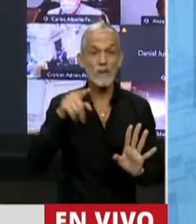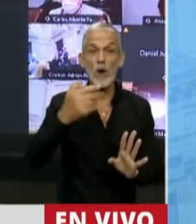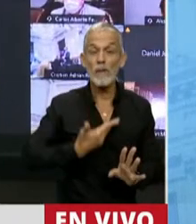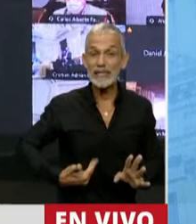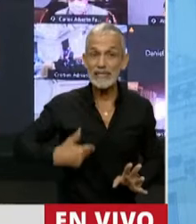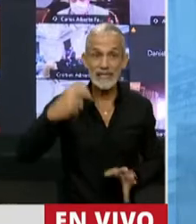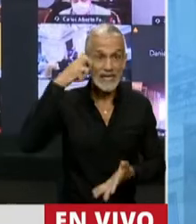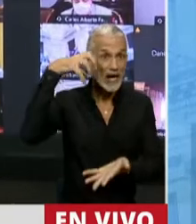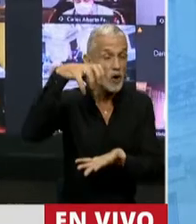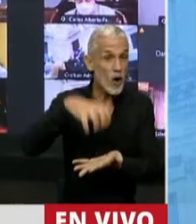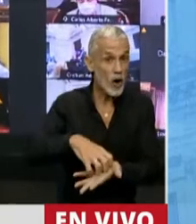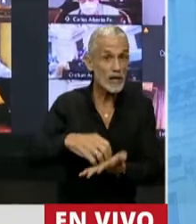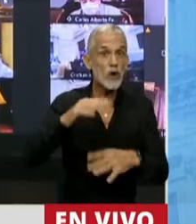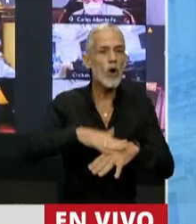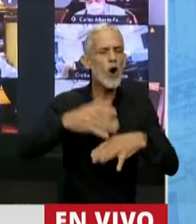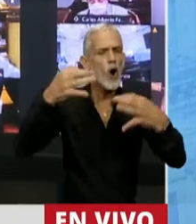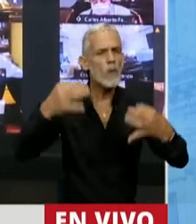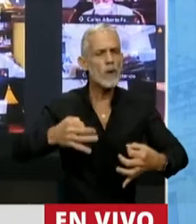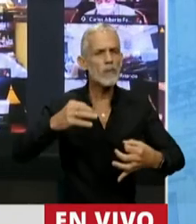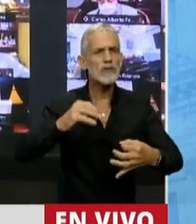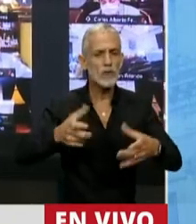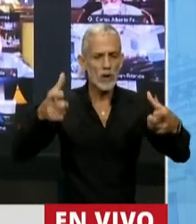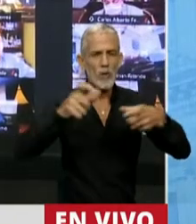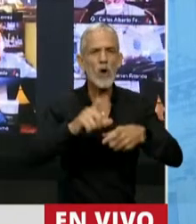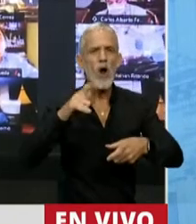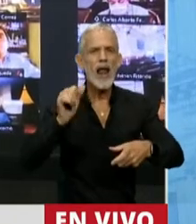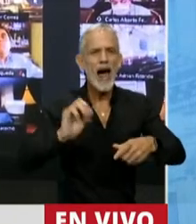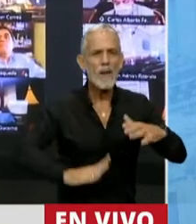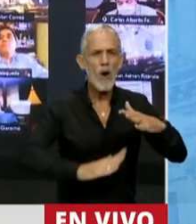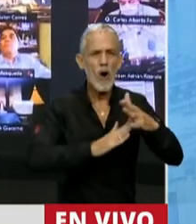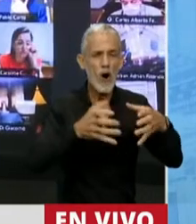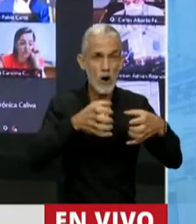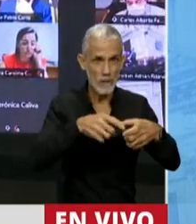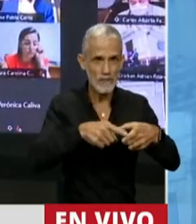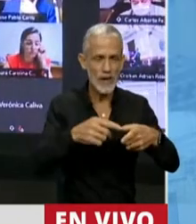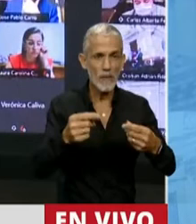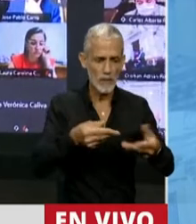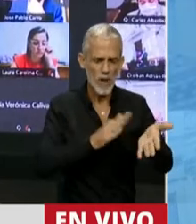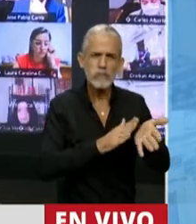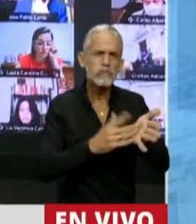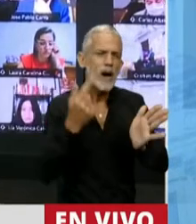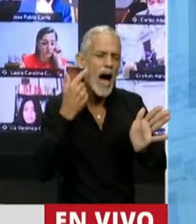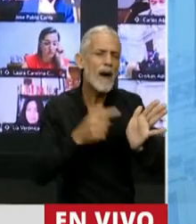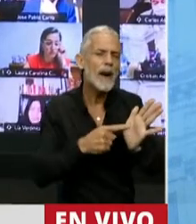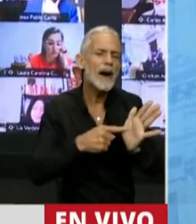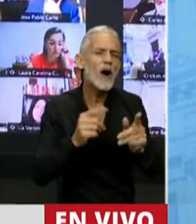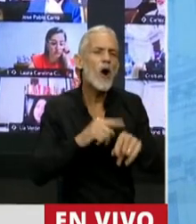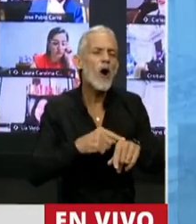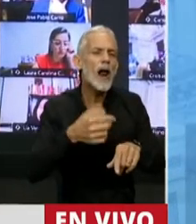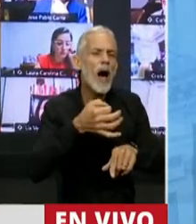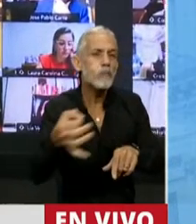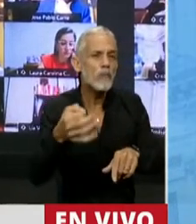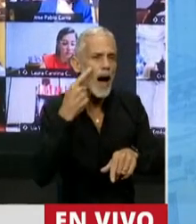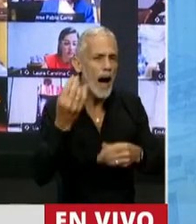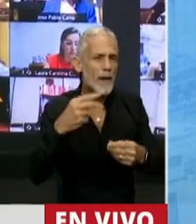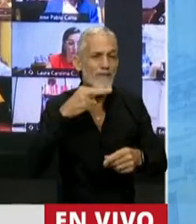Cámara se ha comprometido en labor parlamentaria a traer el documento por el cual el pedido de esta sesión debió haber